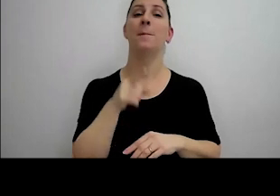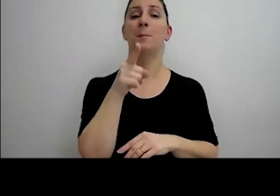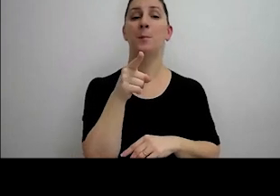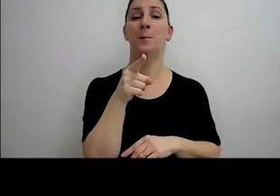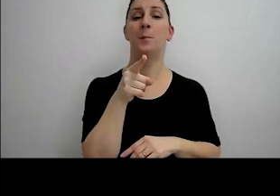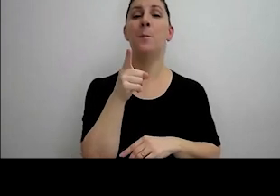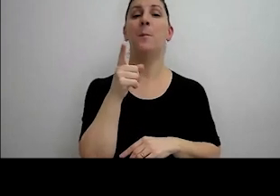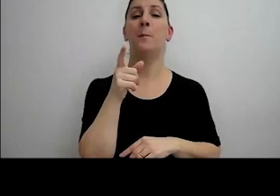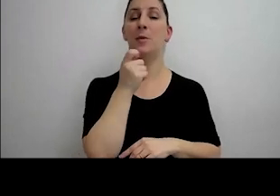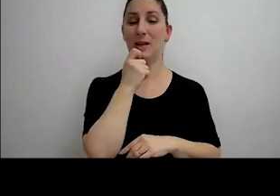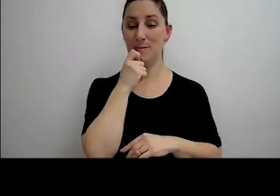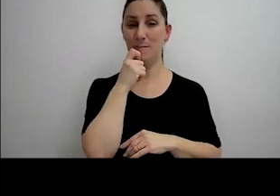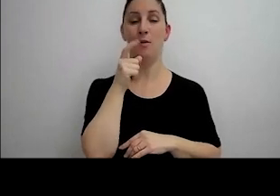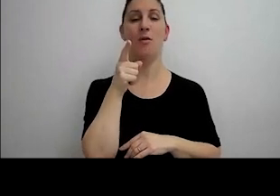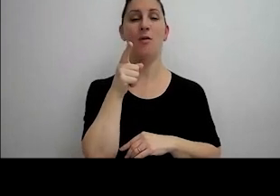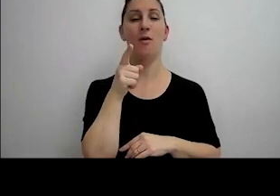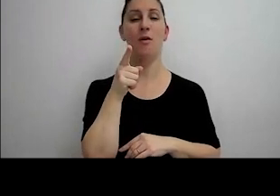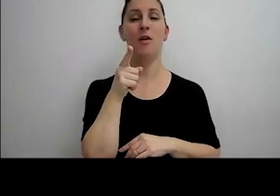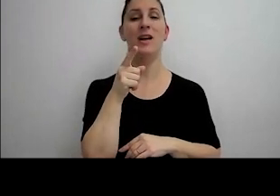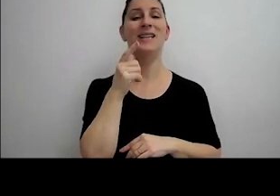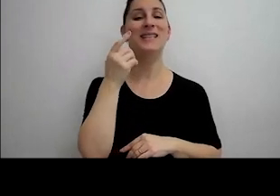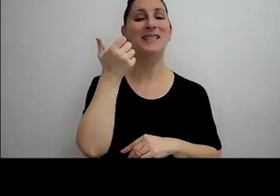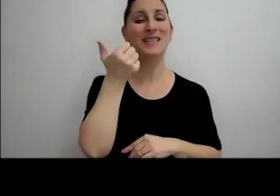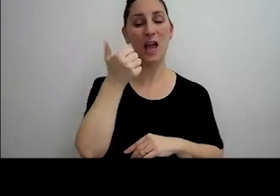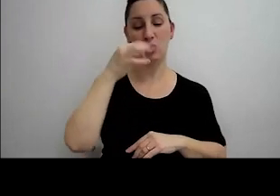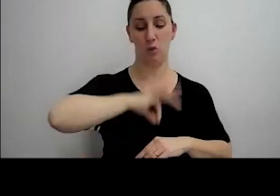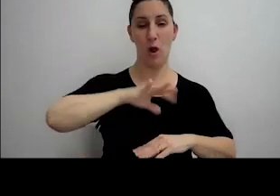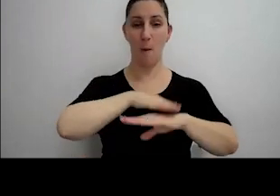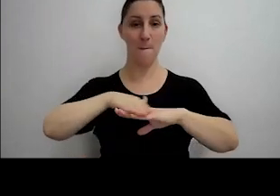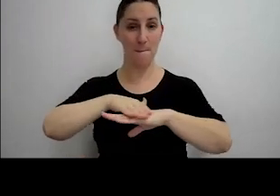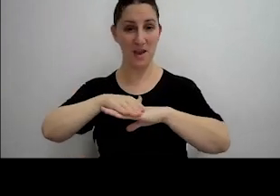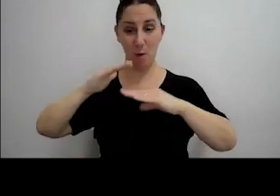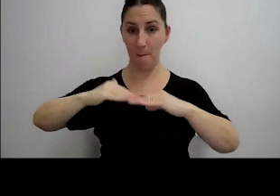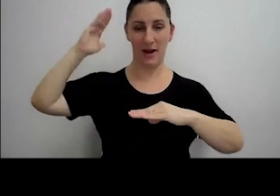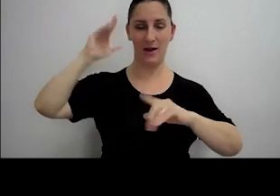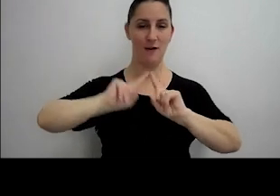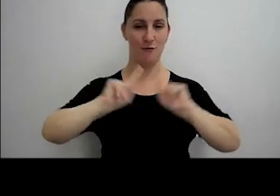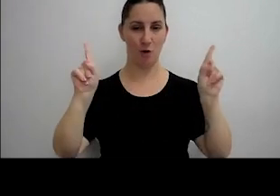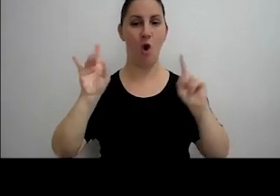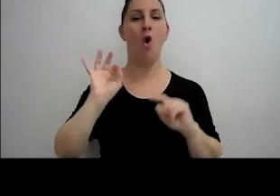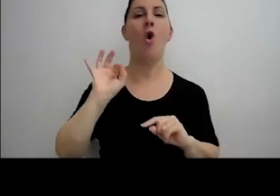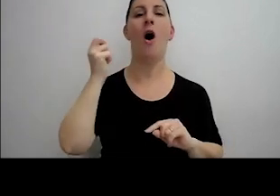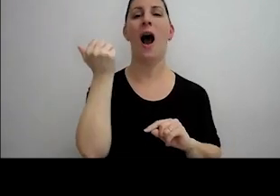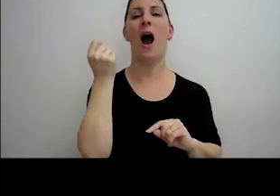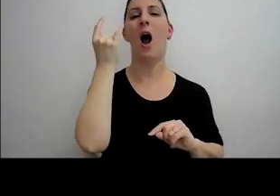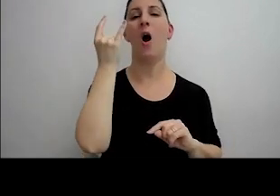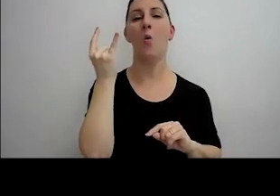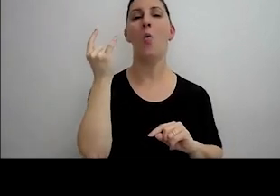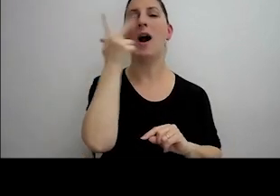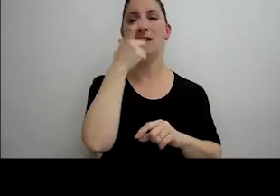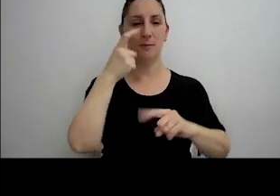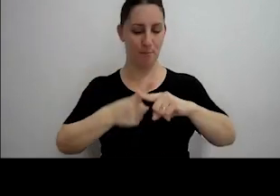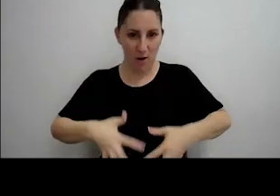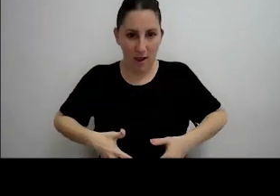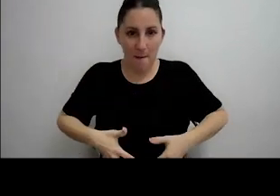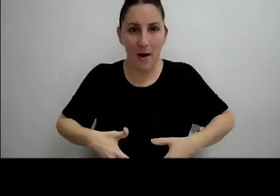exceda justamente la suma de seis haberes mínimos garantizados o perciba asignaciones por embarazo por